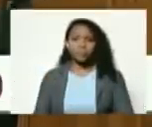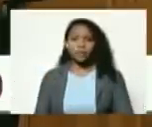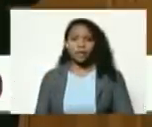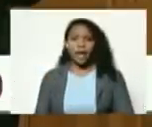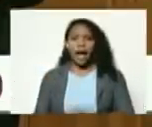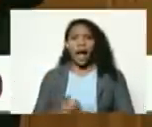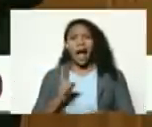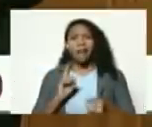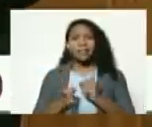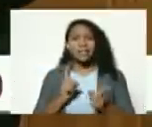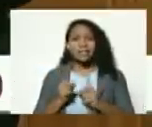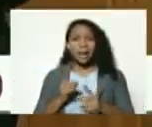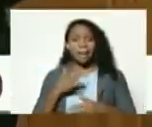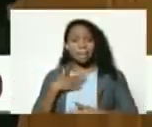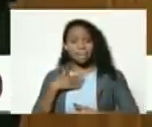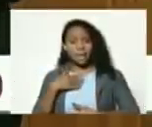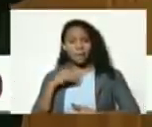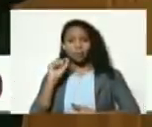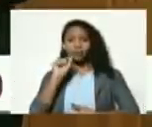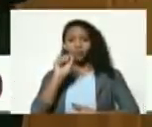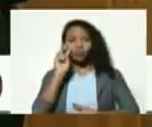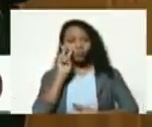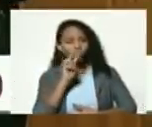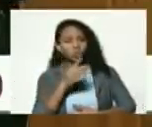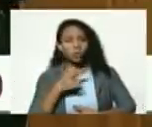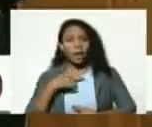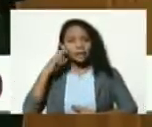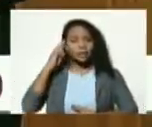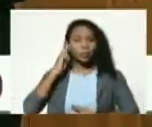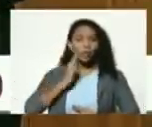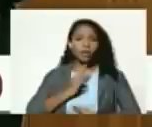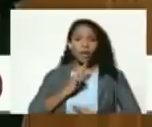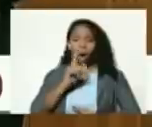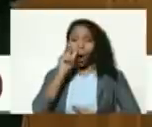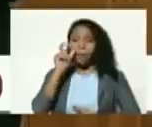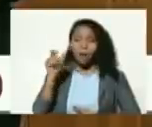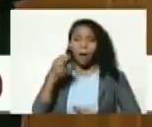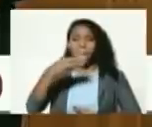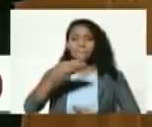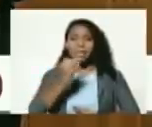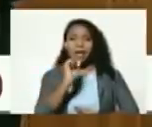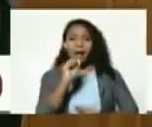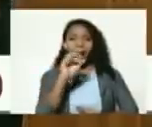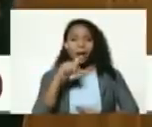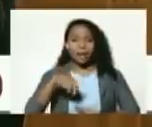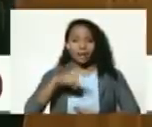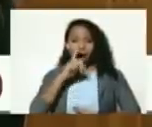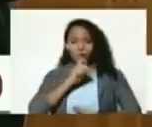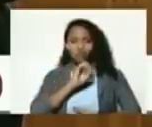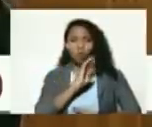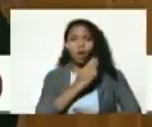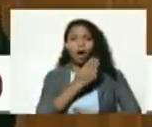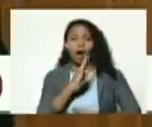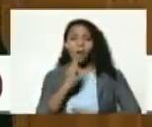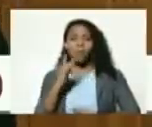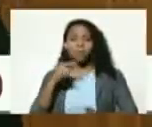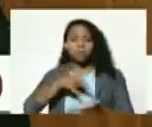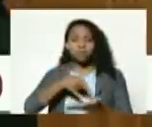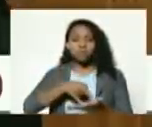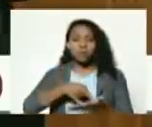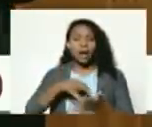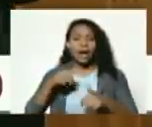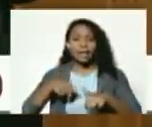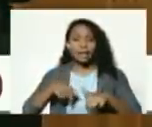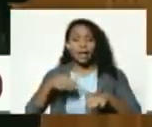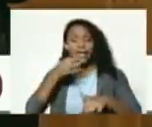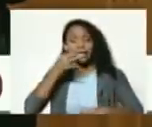irracionalmente desde mi punto de vista a Simón Bolívar y a Manuel Piar yo creo que en este año Carabobo que el bicentenario de Carabobo que